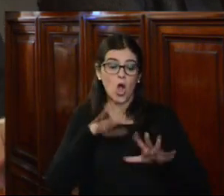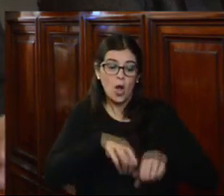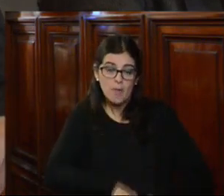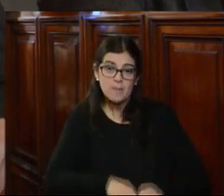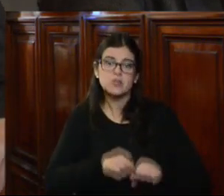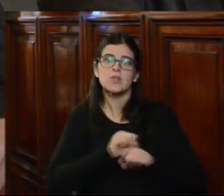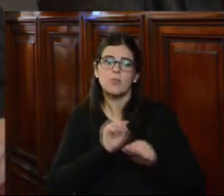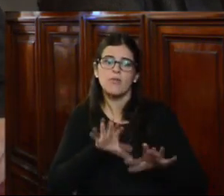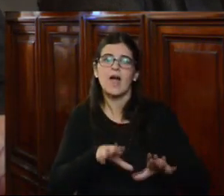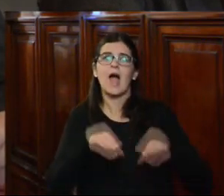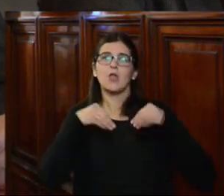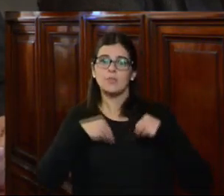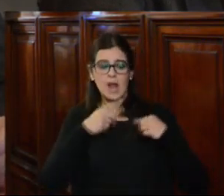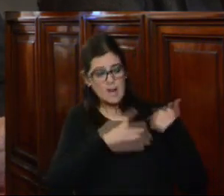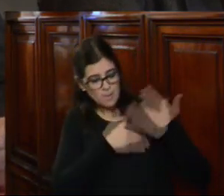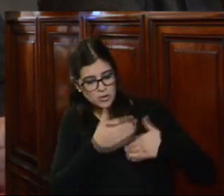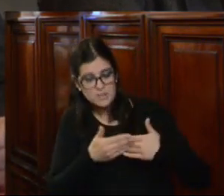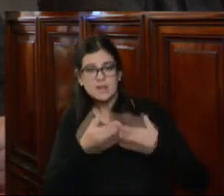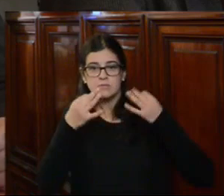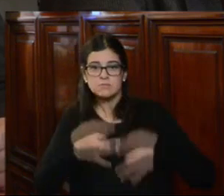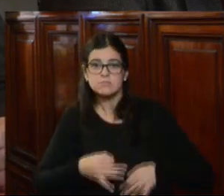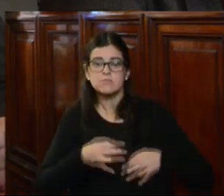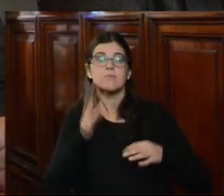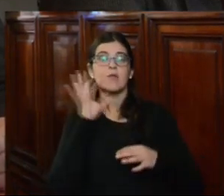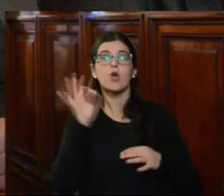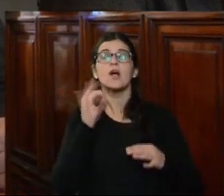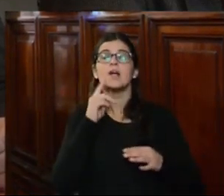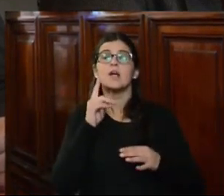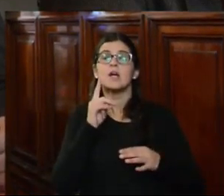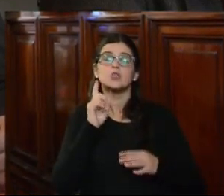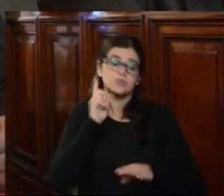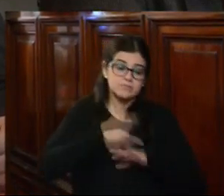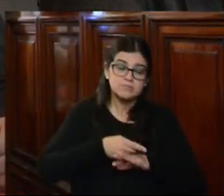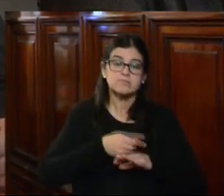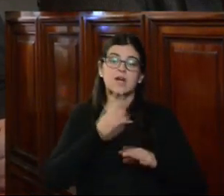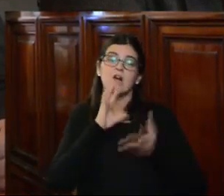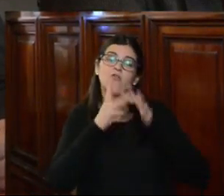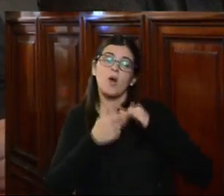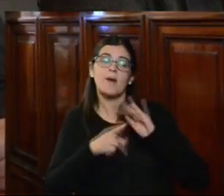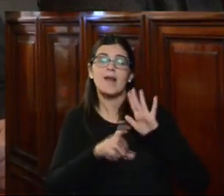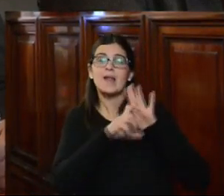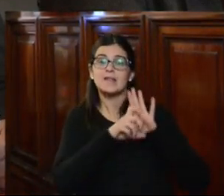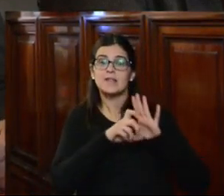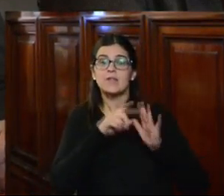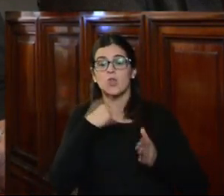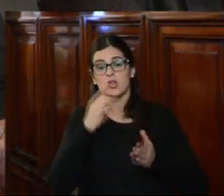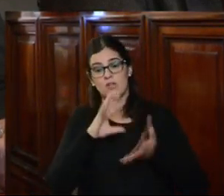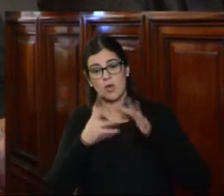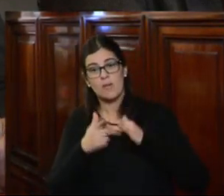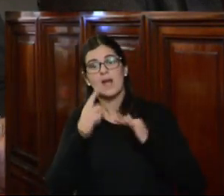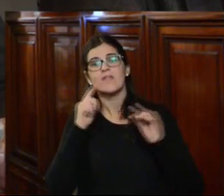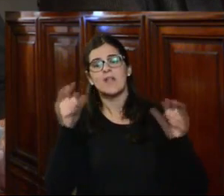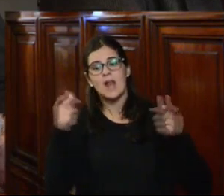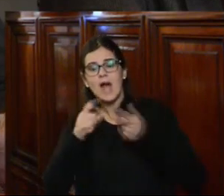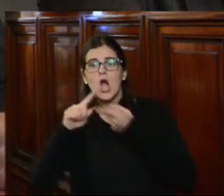de adoptar sus disposiciones y medidas legislativas u otro carácter al marco de la